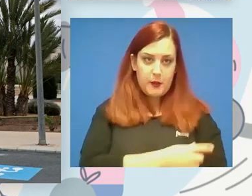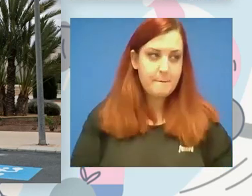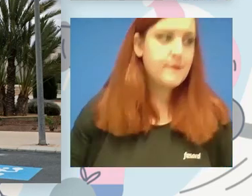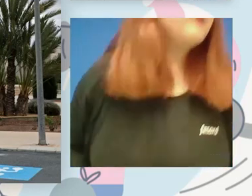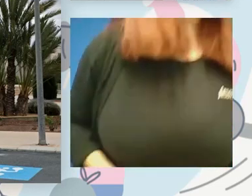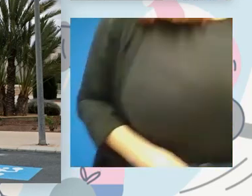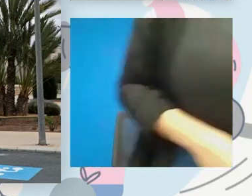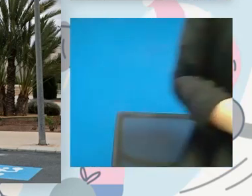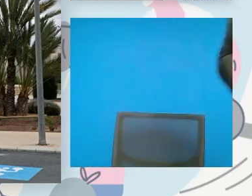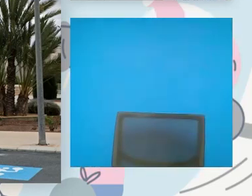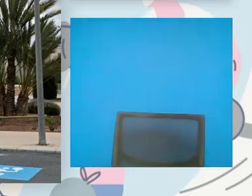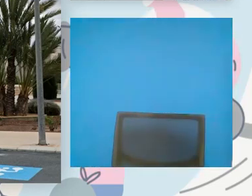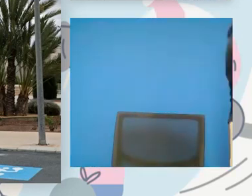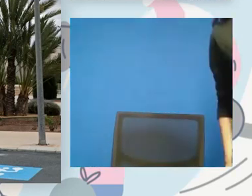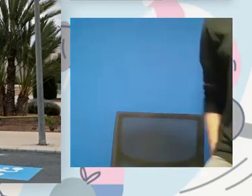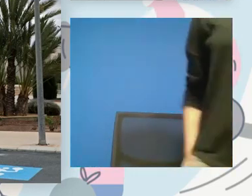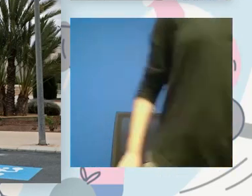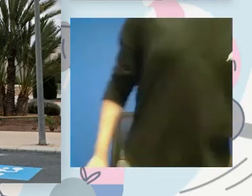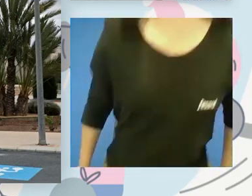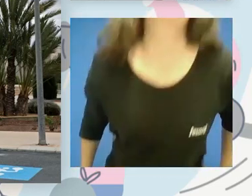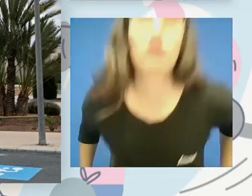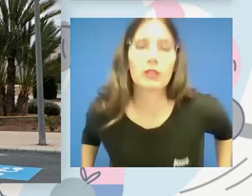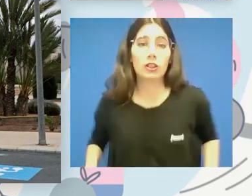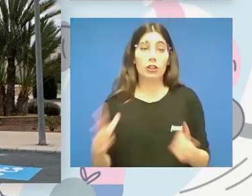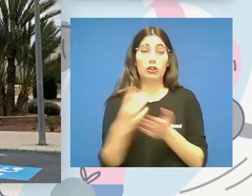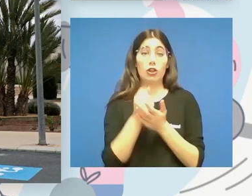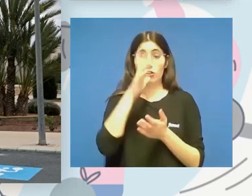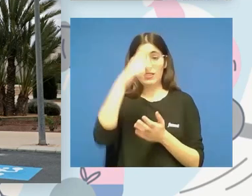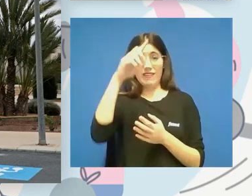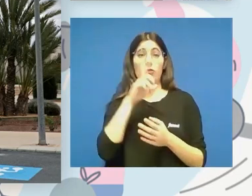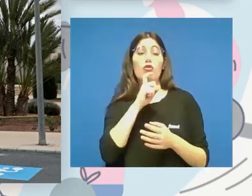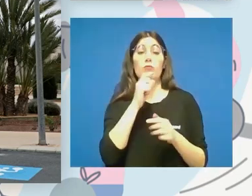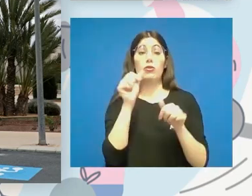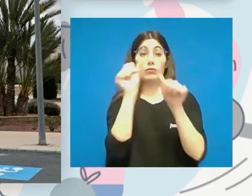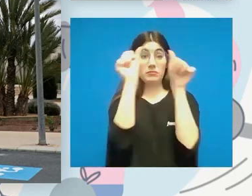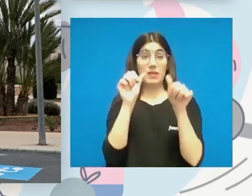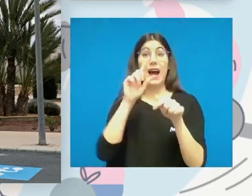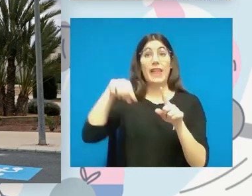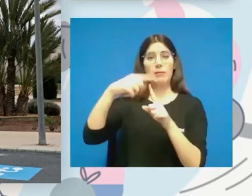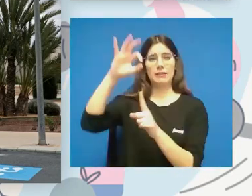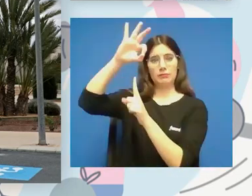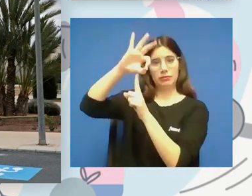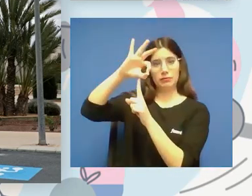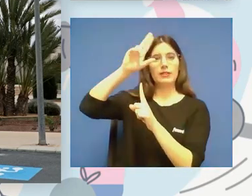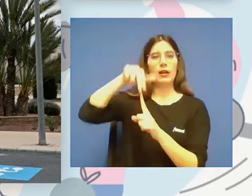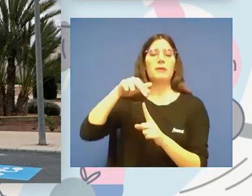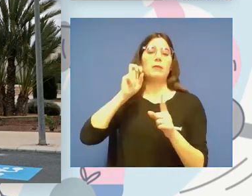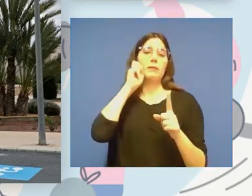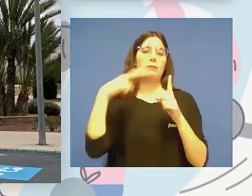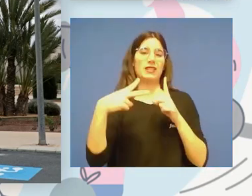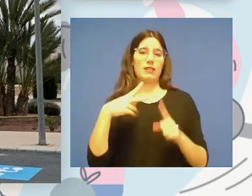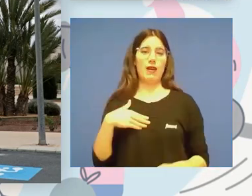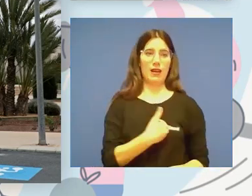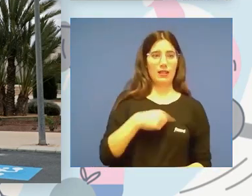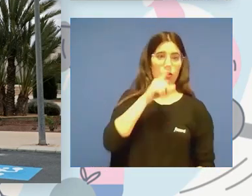Todo el mundo sabe que es una plaza de personas con movilidad reducida. Y, además, si ven la señal vertical, encima le hemos dado perspectiva de género. Tenemos un